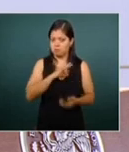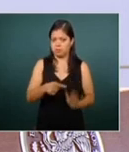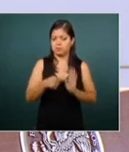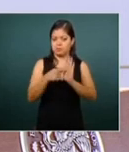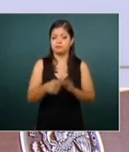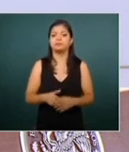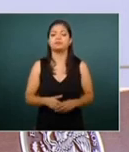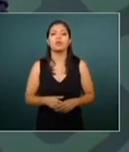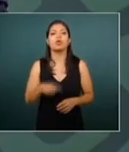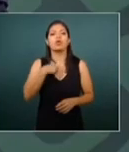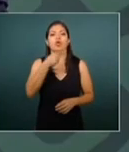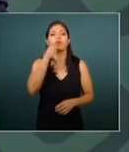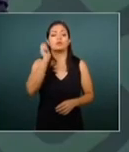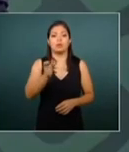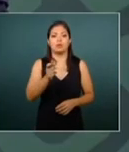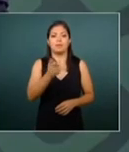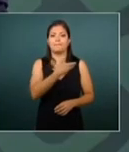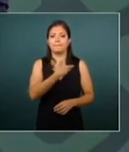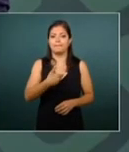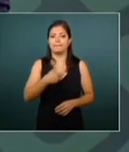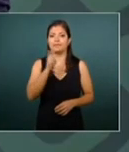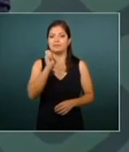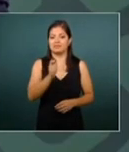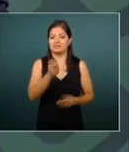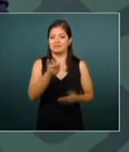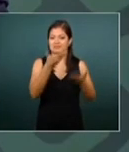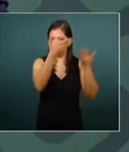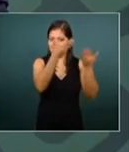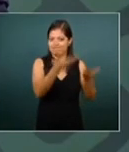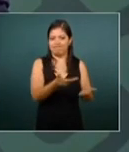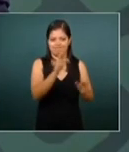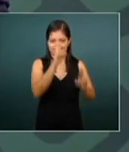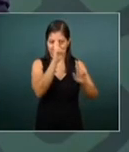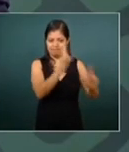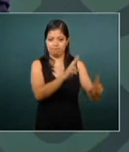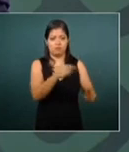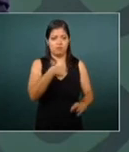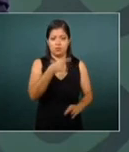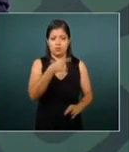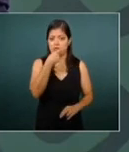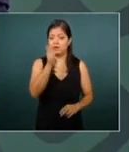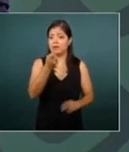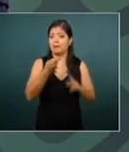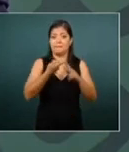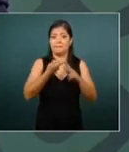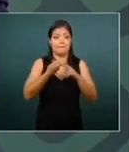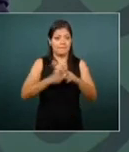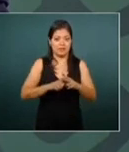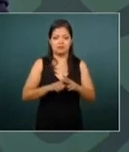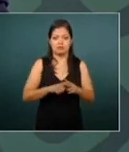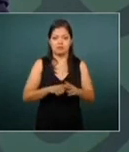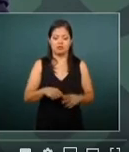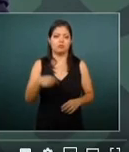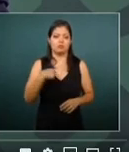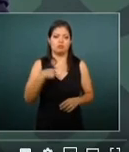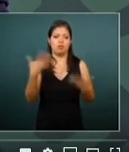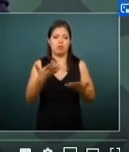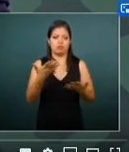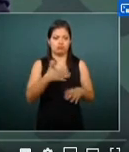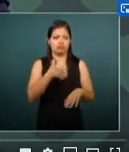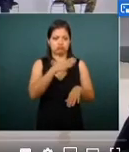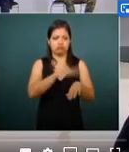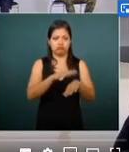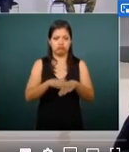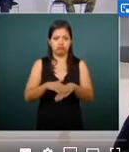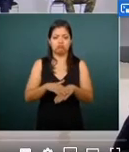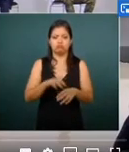presidente es un hombre de bien que no haría algo para lastimar a Jalisco lo dije desde un principio y señalé por supuesto la